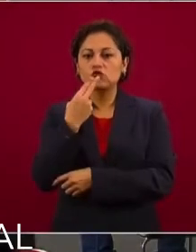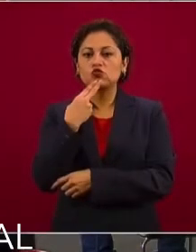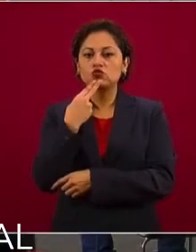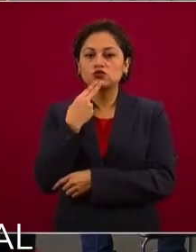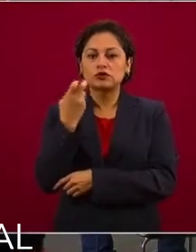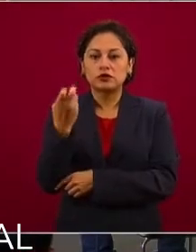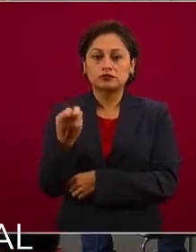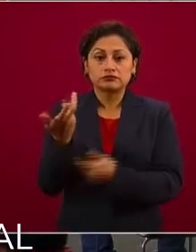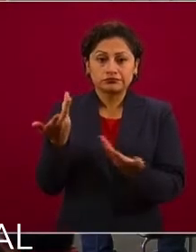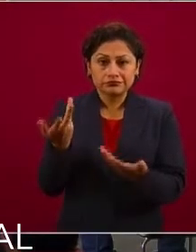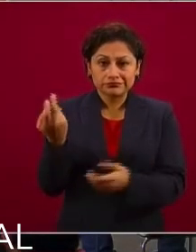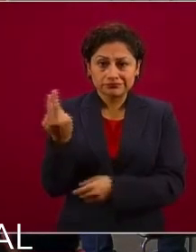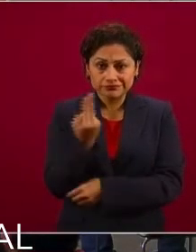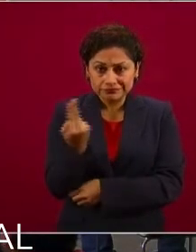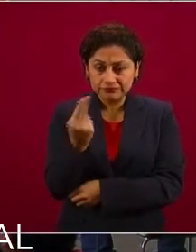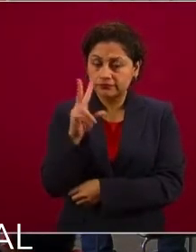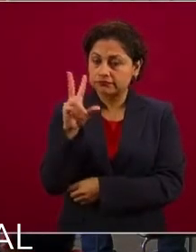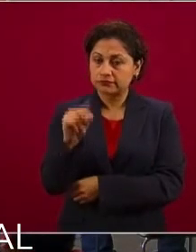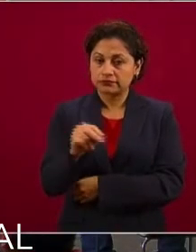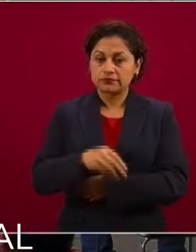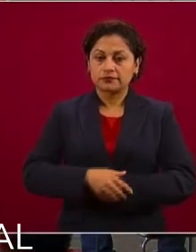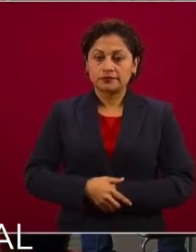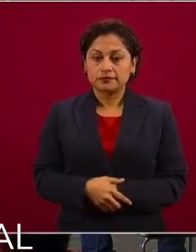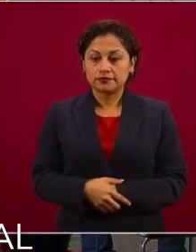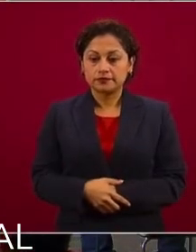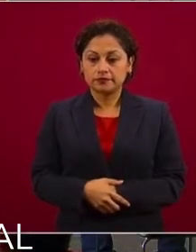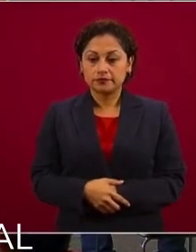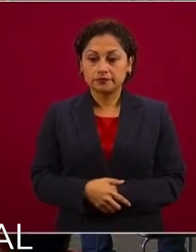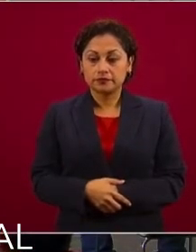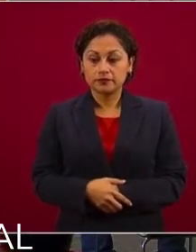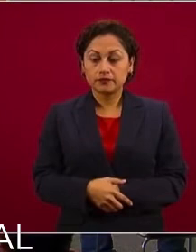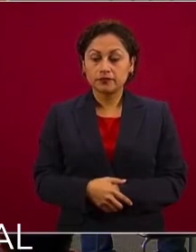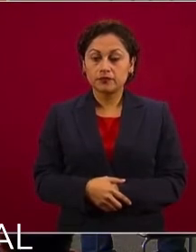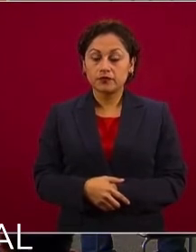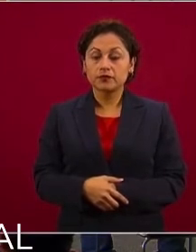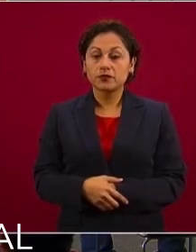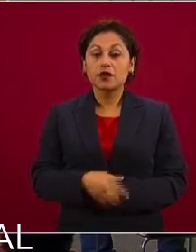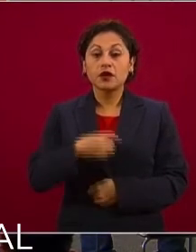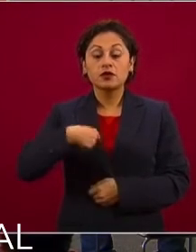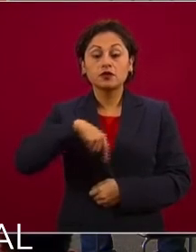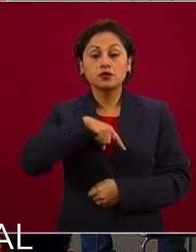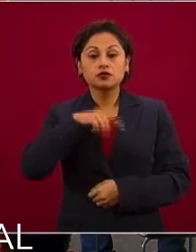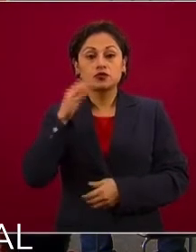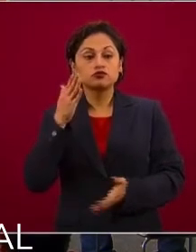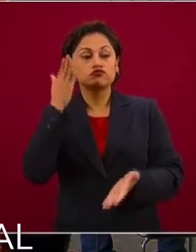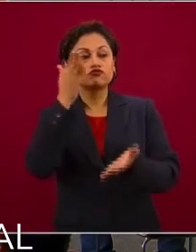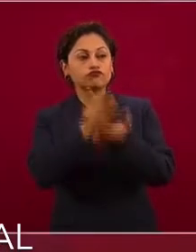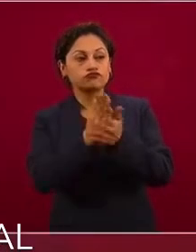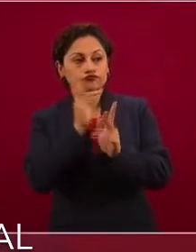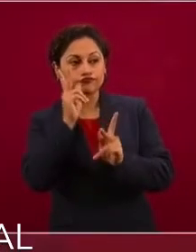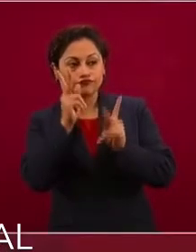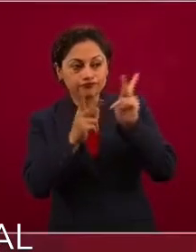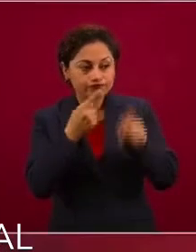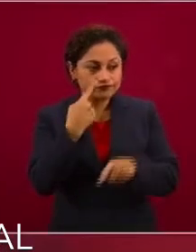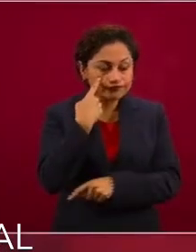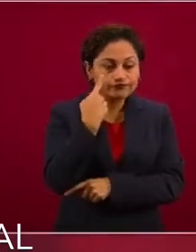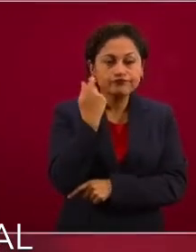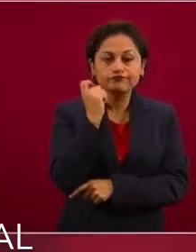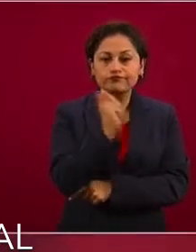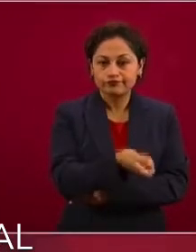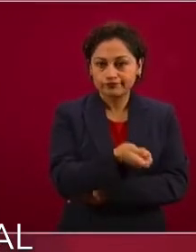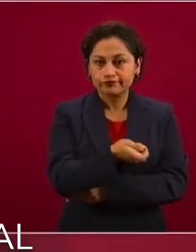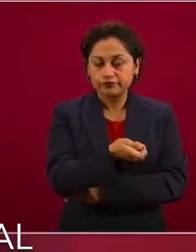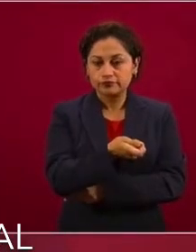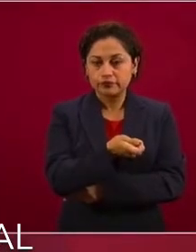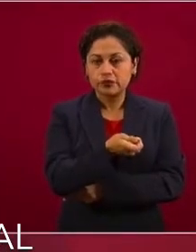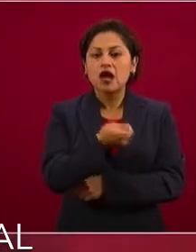que no es esencial. La idea de estas visitas, como aquí el presidente lo ha dicho, es hacer un